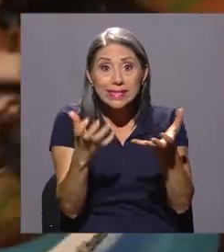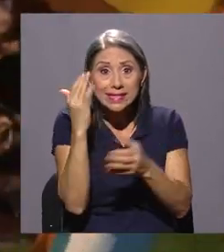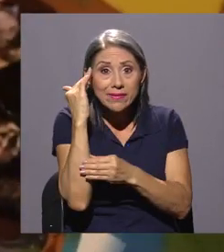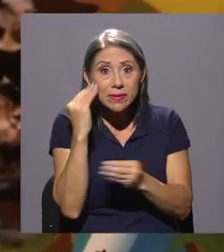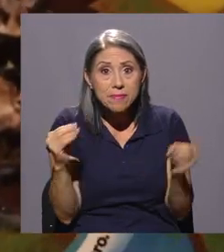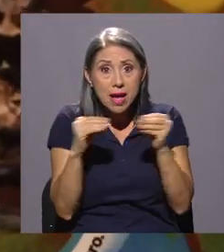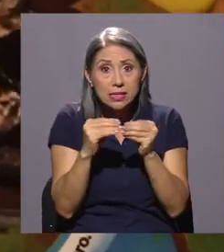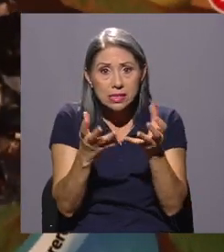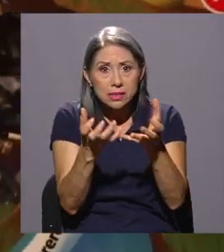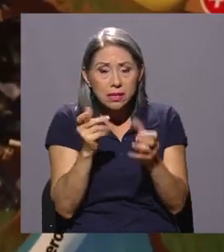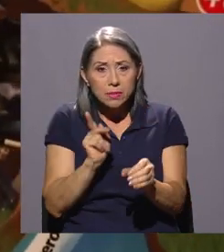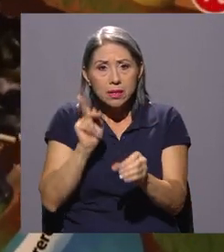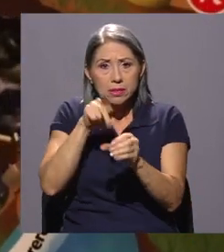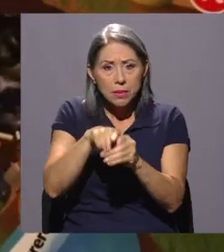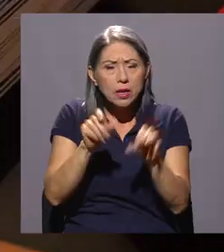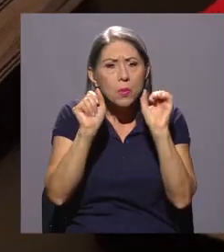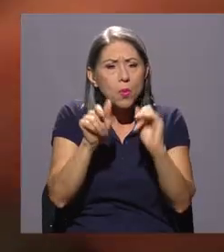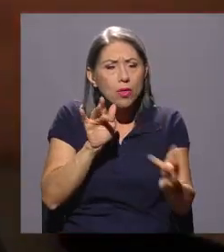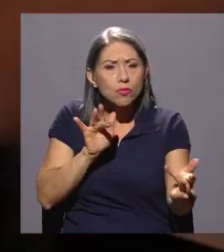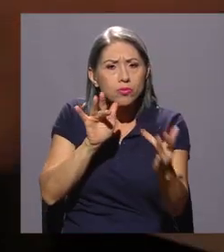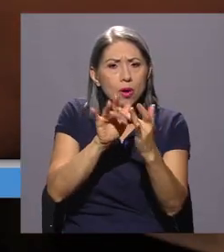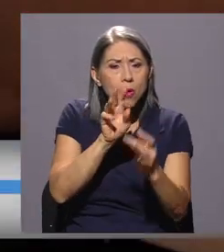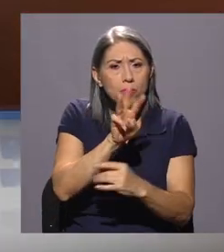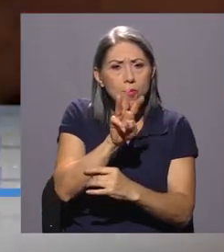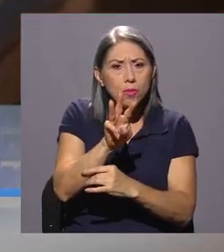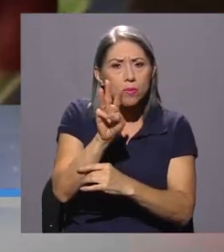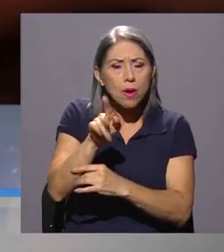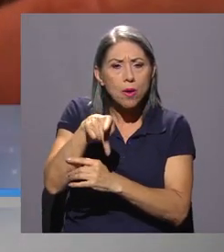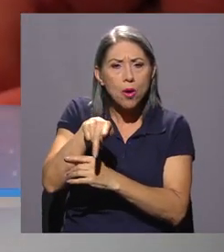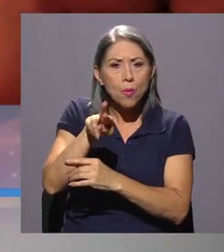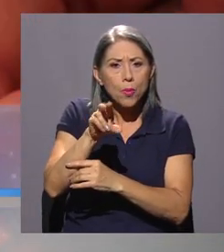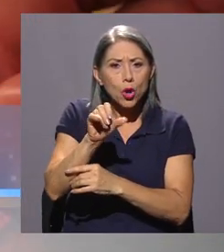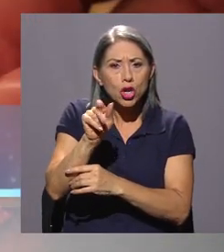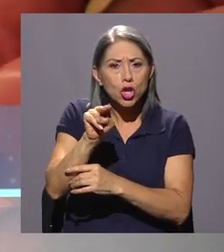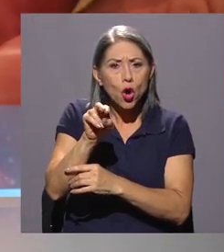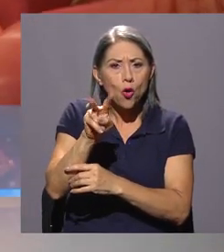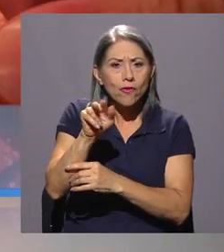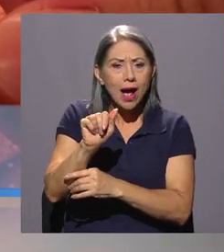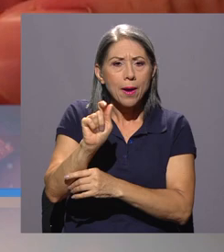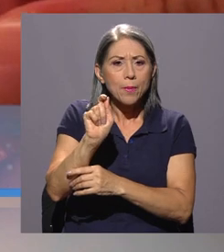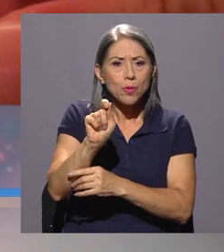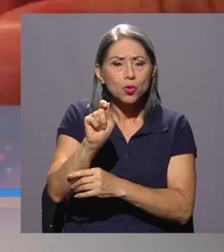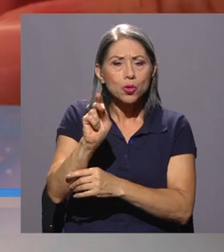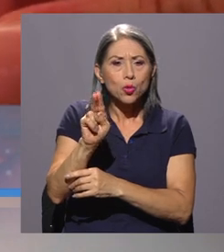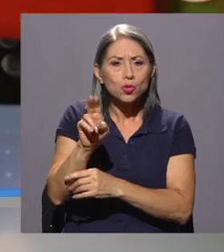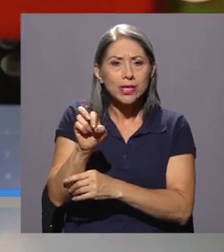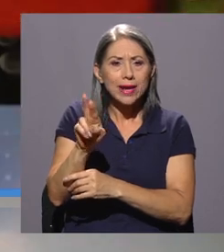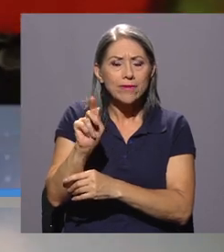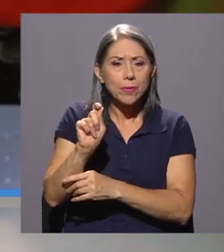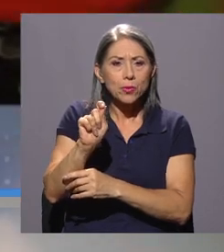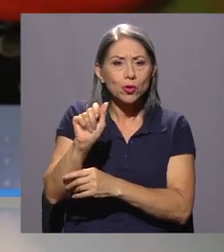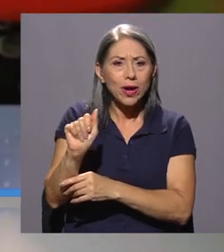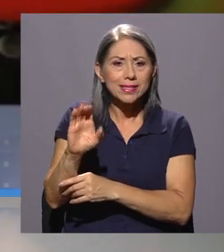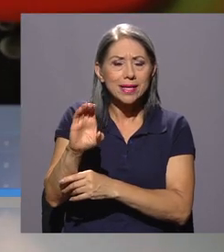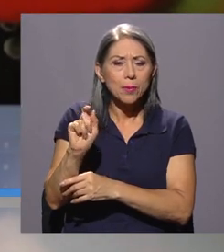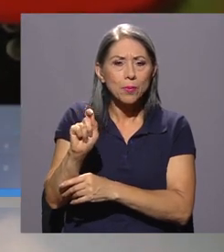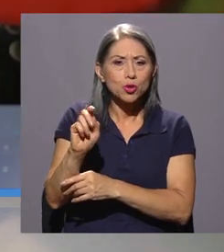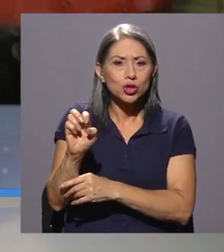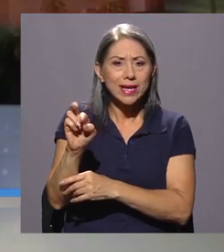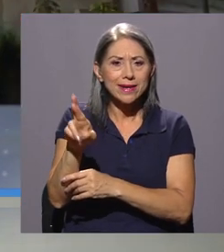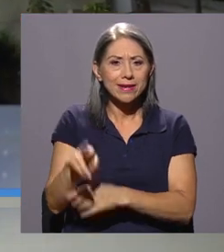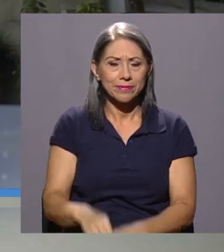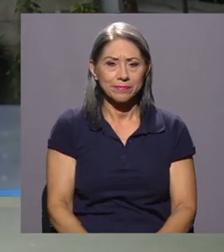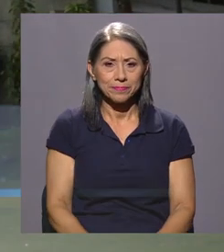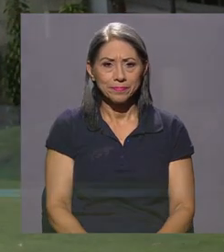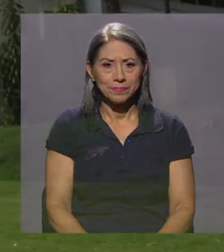informarse más y ser parte de esta iniciativa puede ingresar a la página web proinnova.ucr.ac.cr